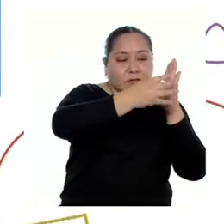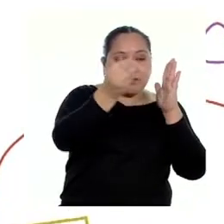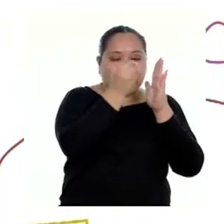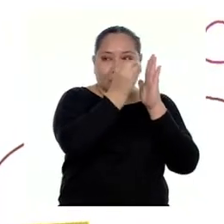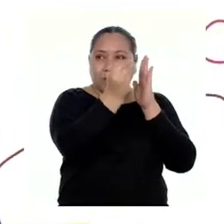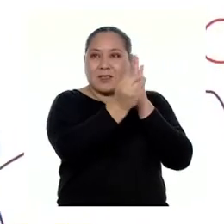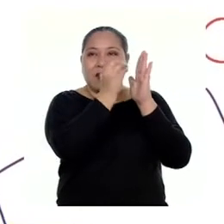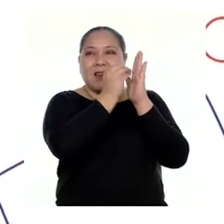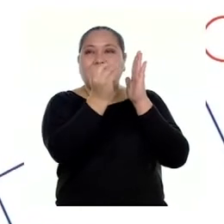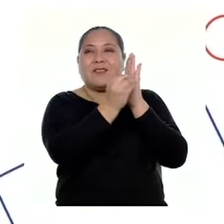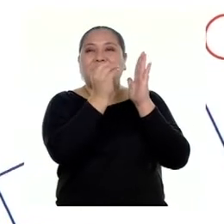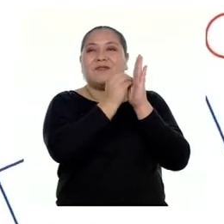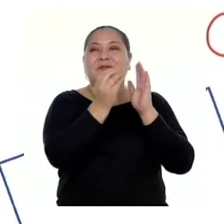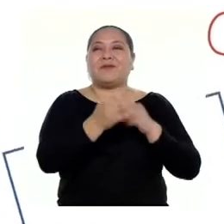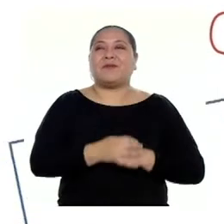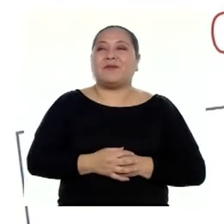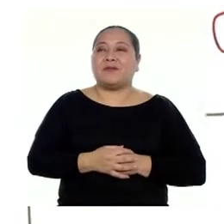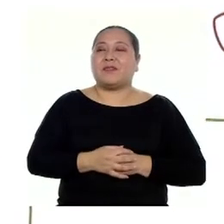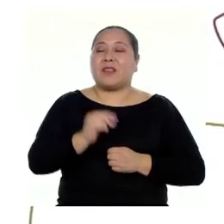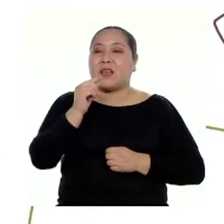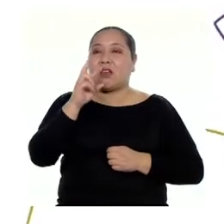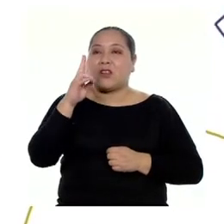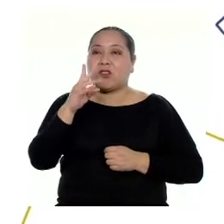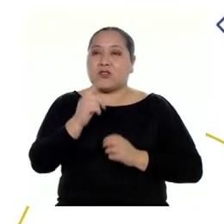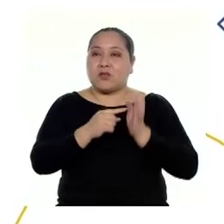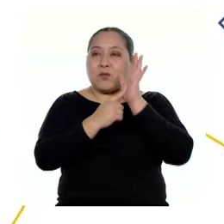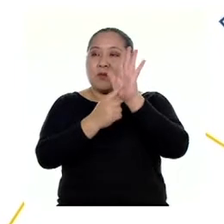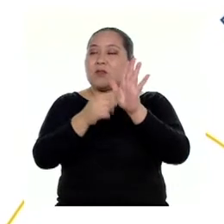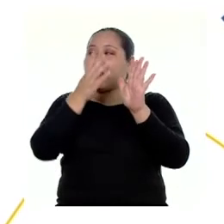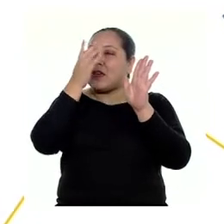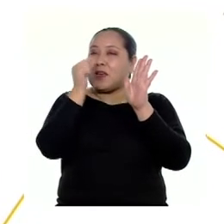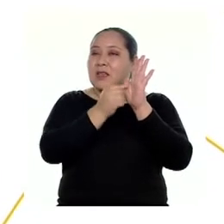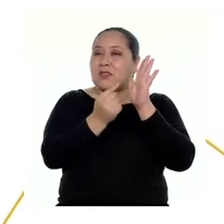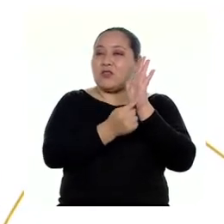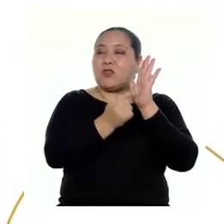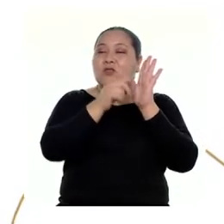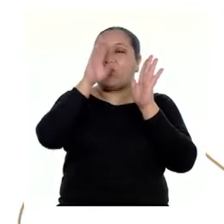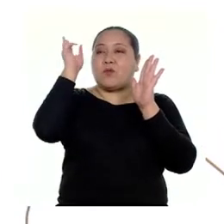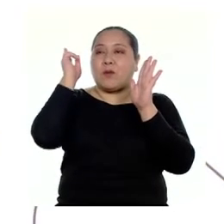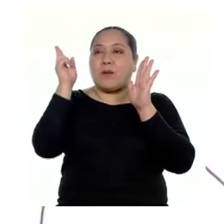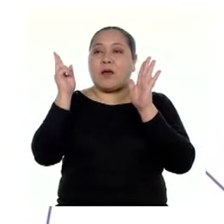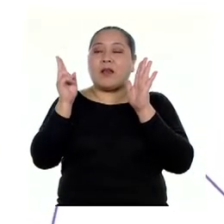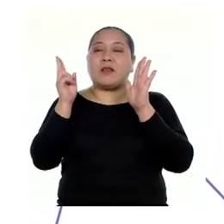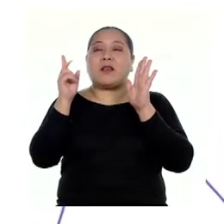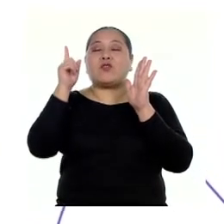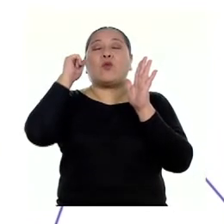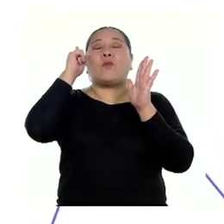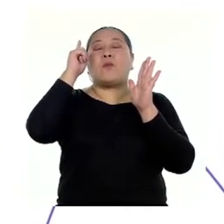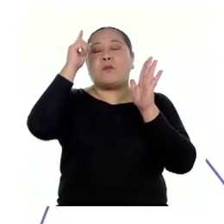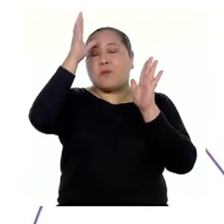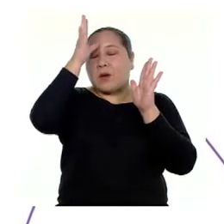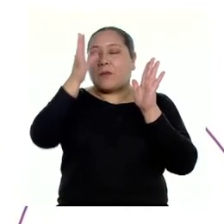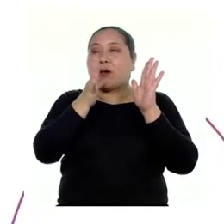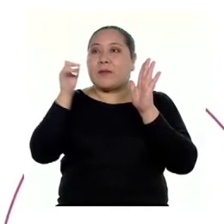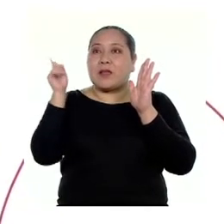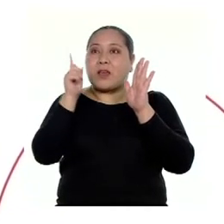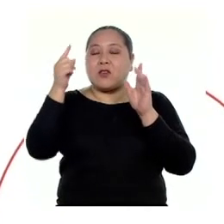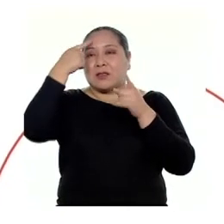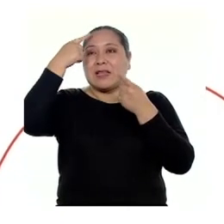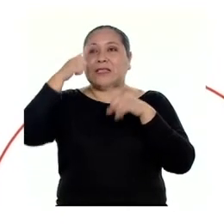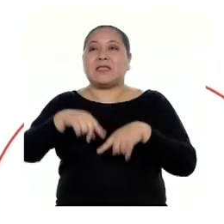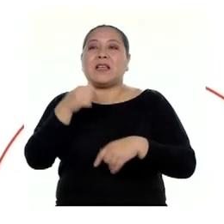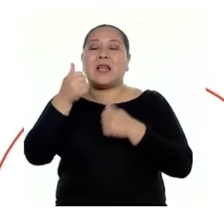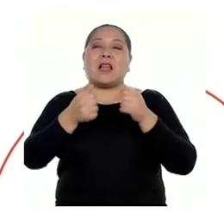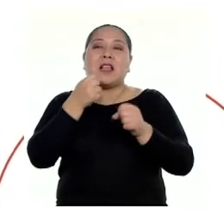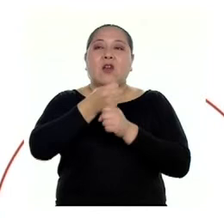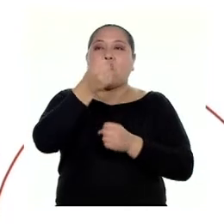tabla adjunta. Rocío piensa entregar esta tabla a sus padres para que ellos puedan decidir la compra. ¿Cuál de las dos marcas